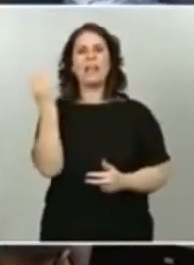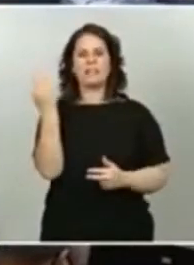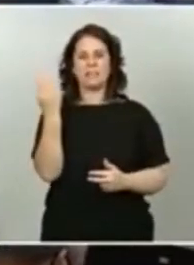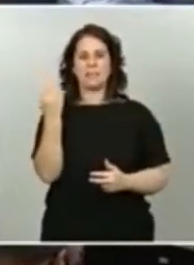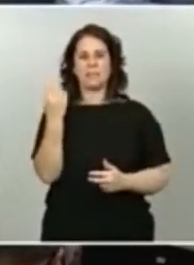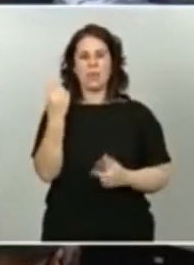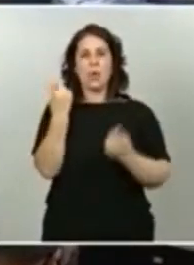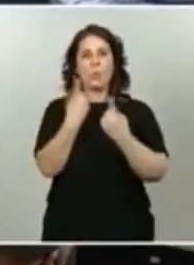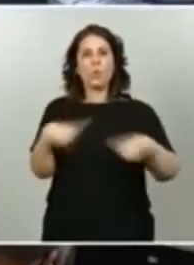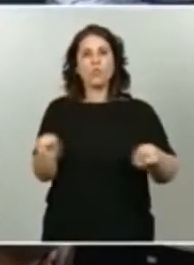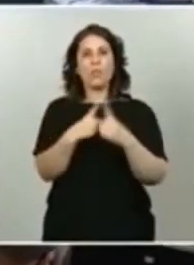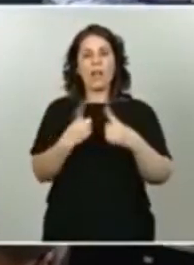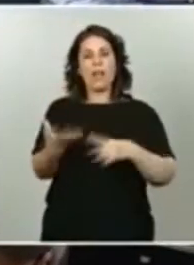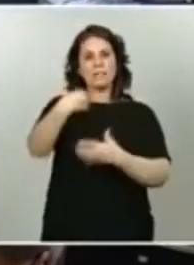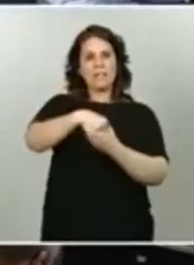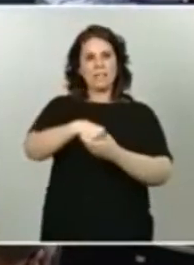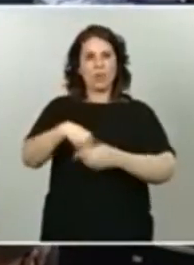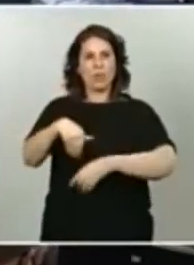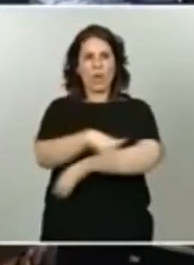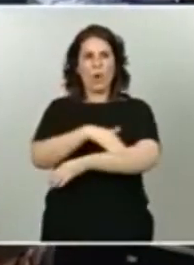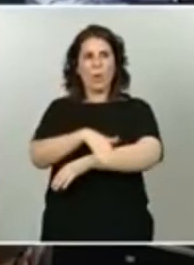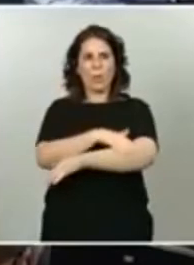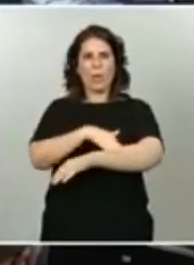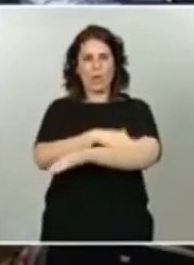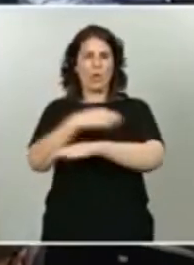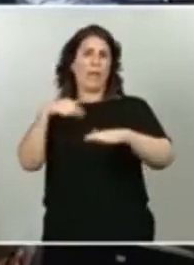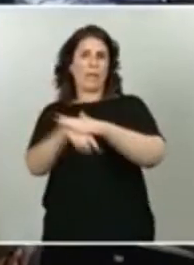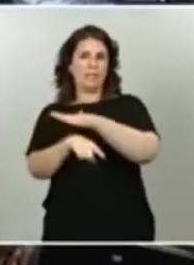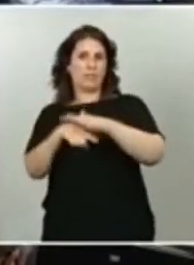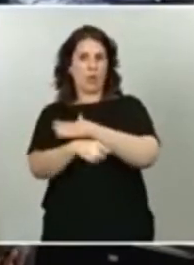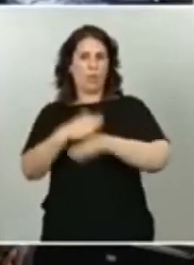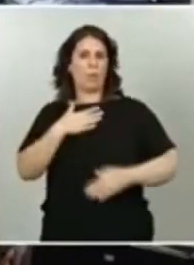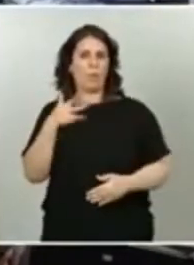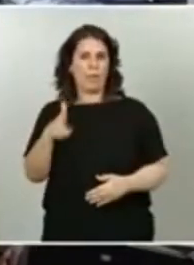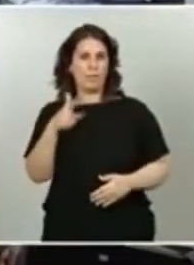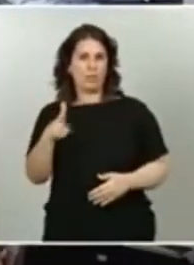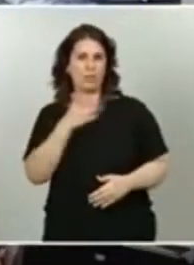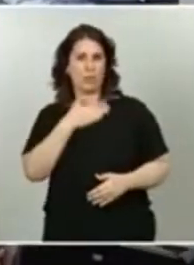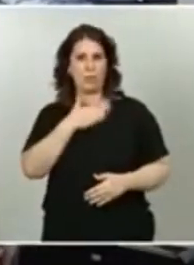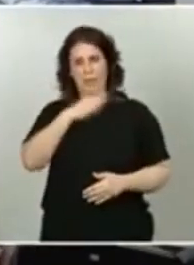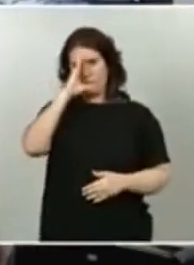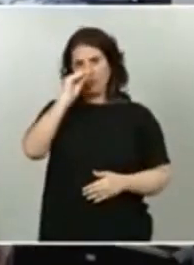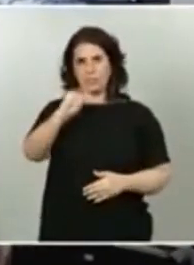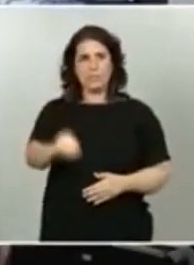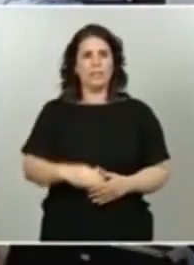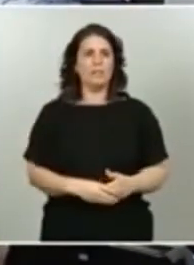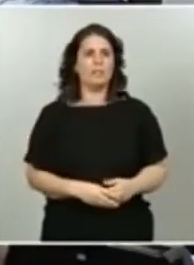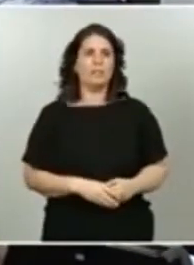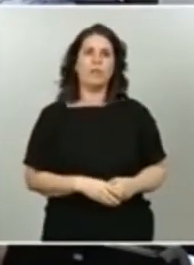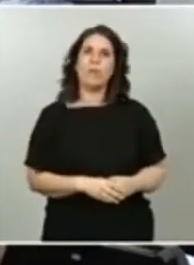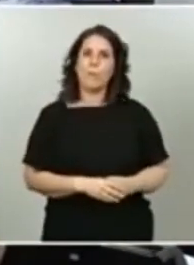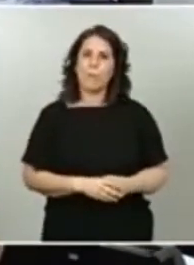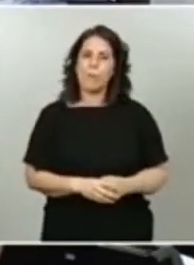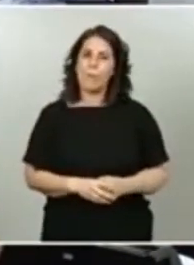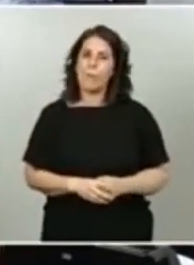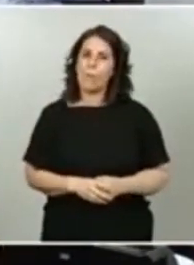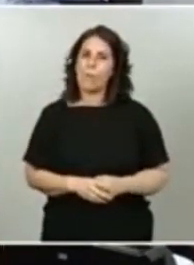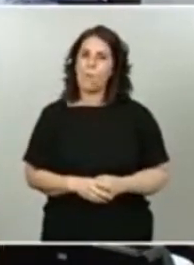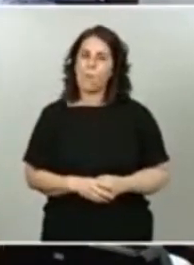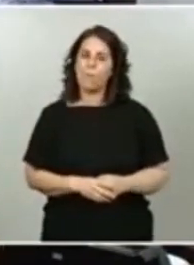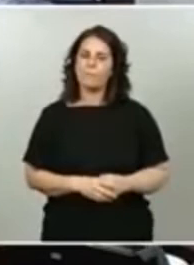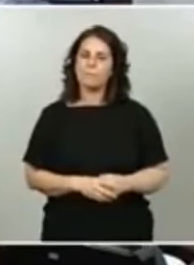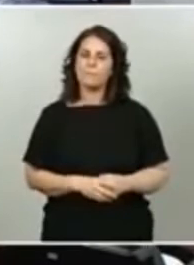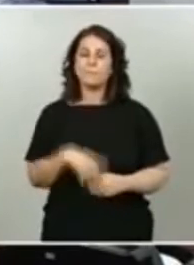los órganos de Gobierno de la entidad de gestión de los derechos de propiedad intelectual. Una medida que quiere garantizar una